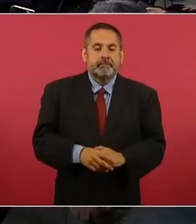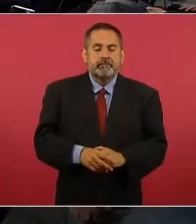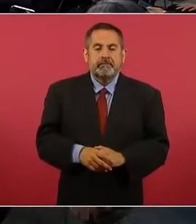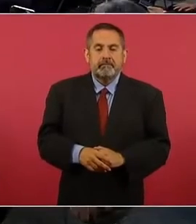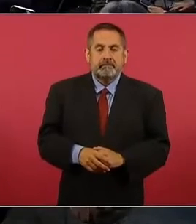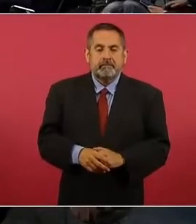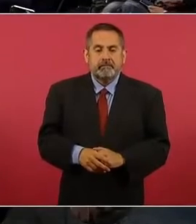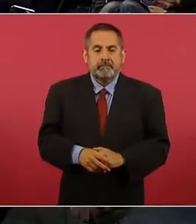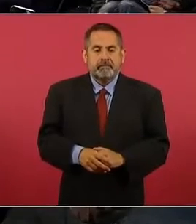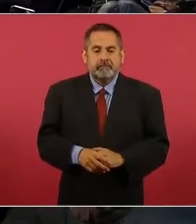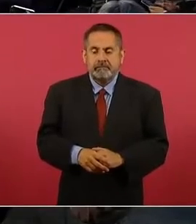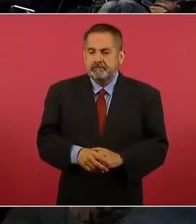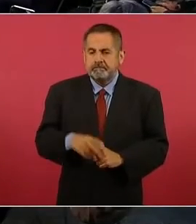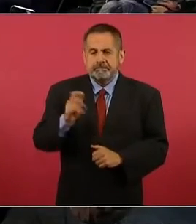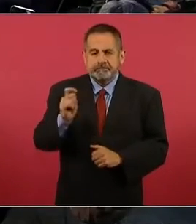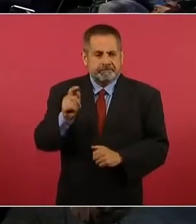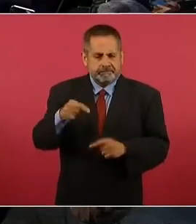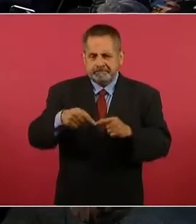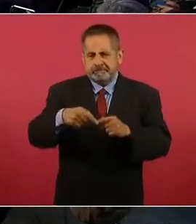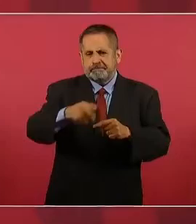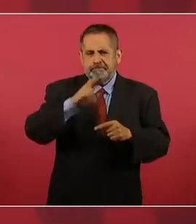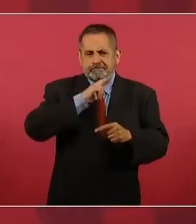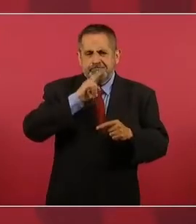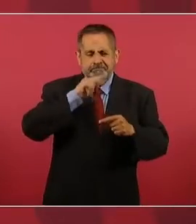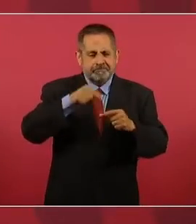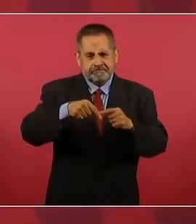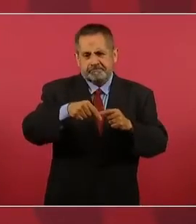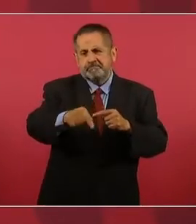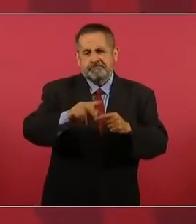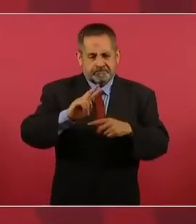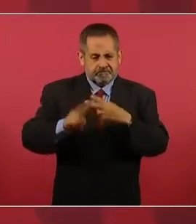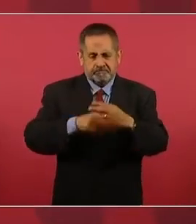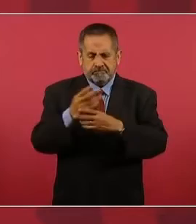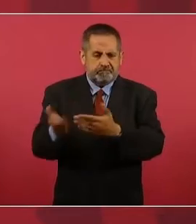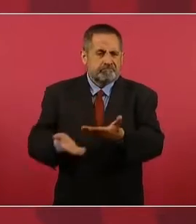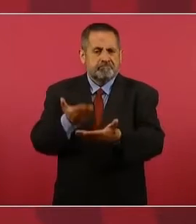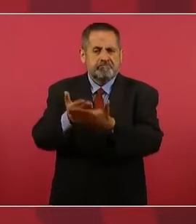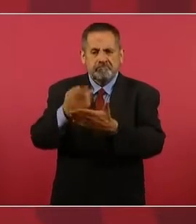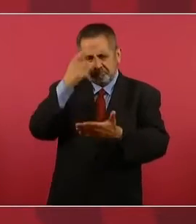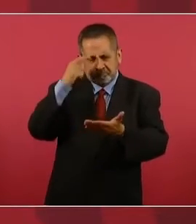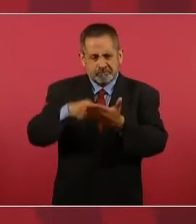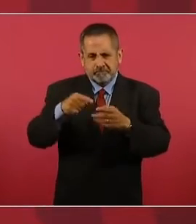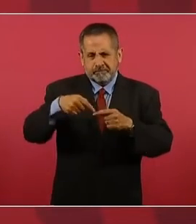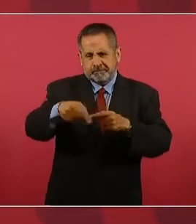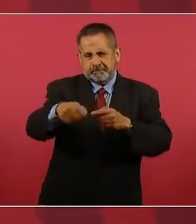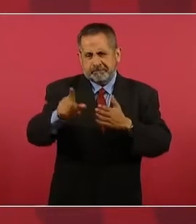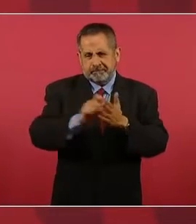lo más pronto posible, yo creo que este mes,